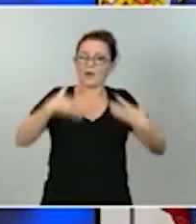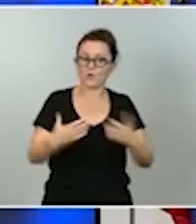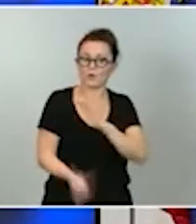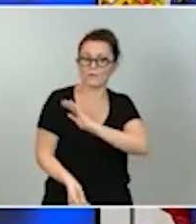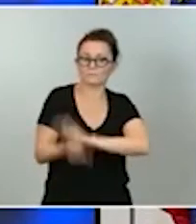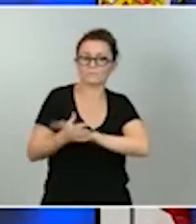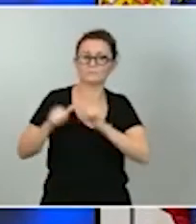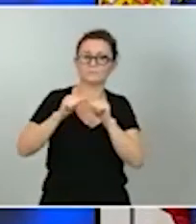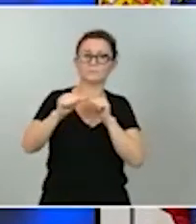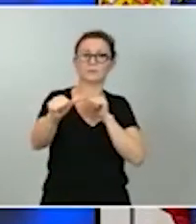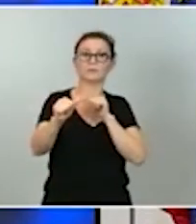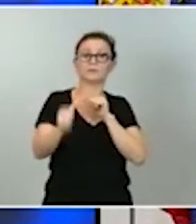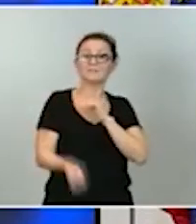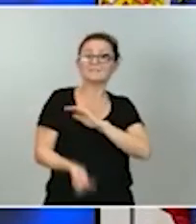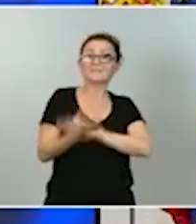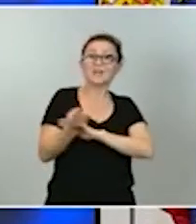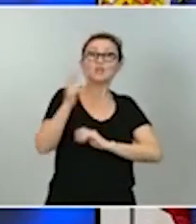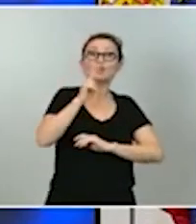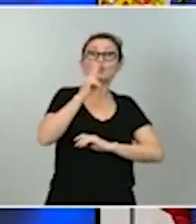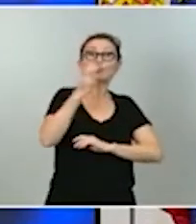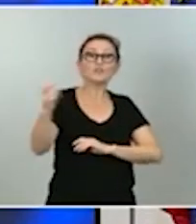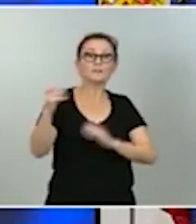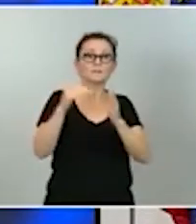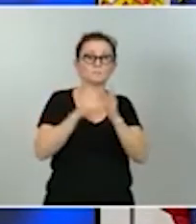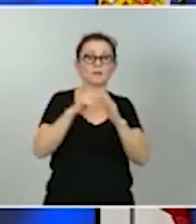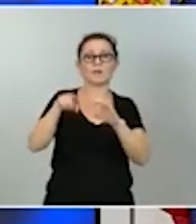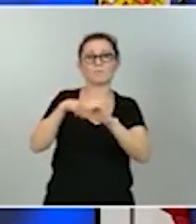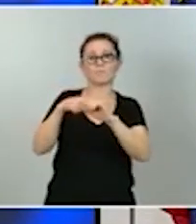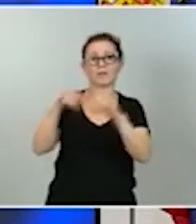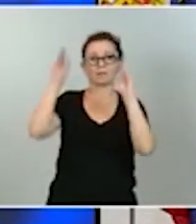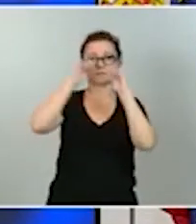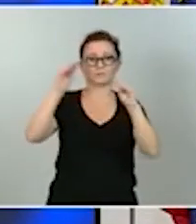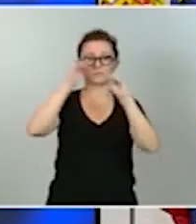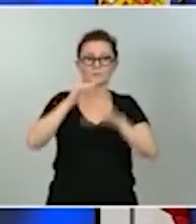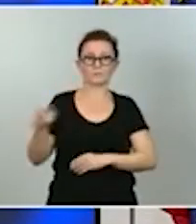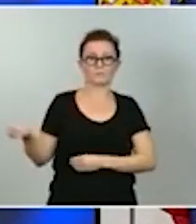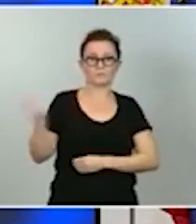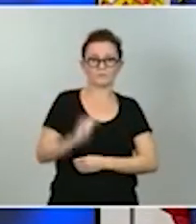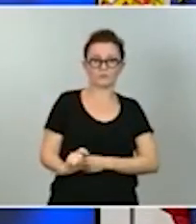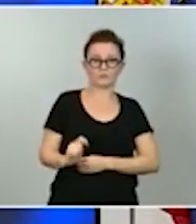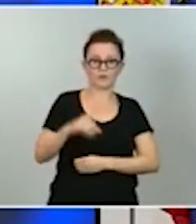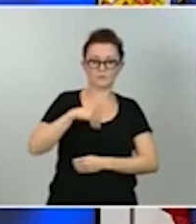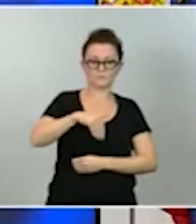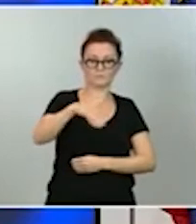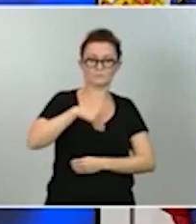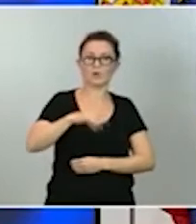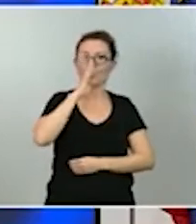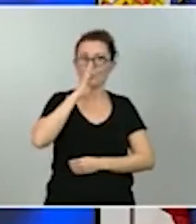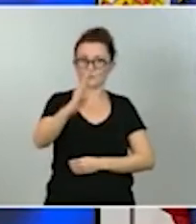adelanto de 200.000 nuevas plazas de formación profesional durante los próximos cuatro años